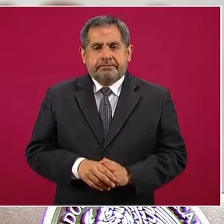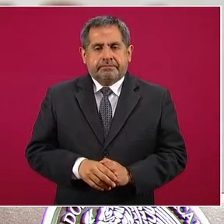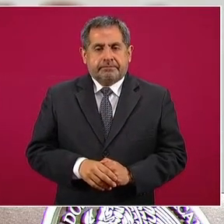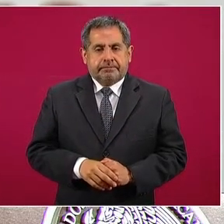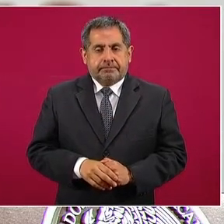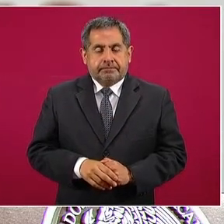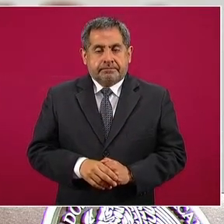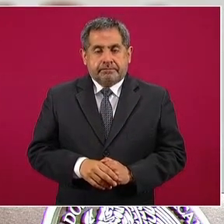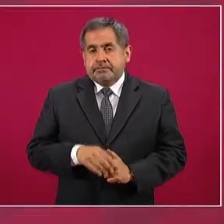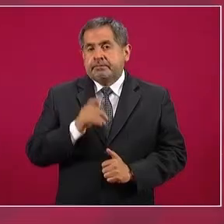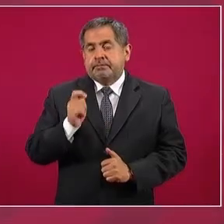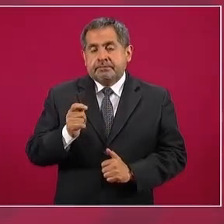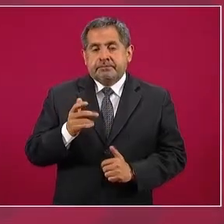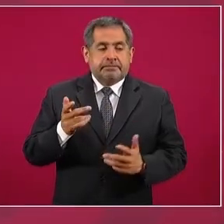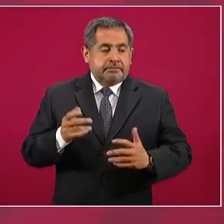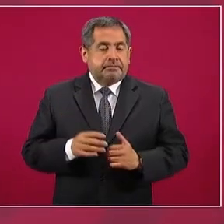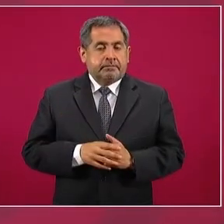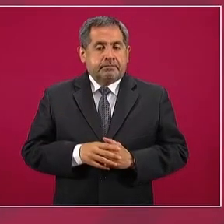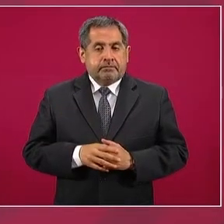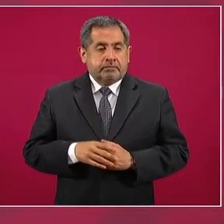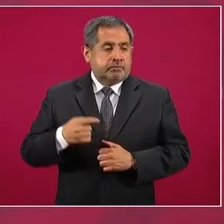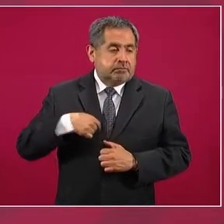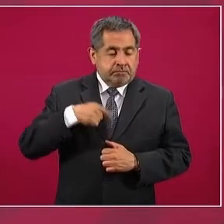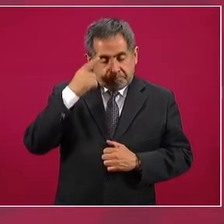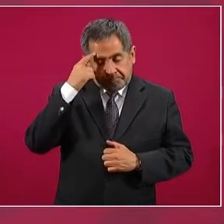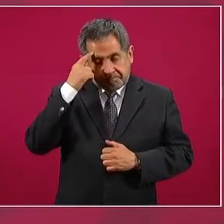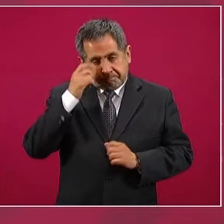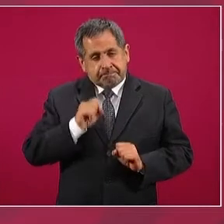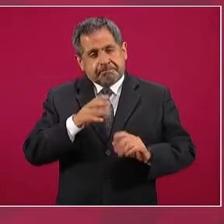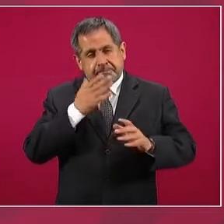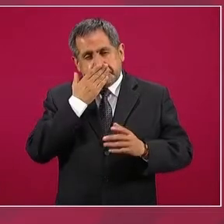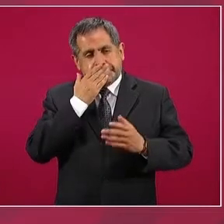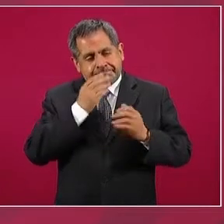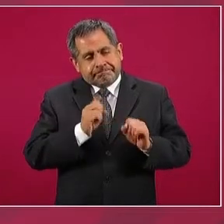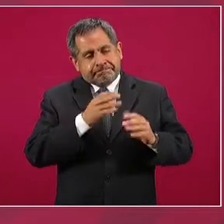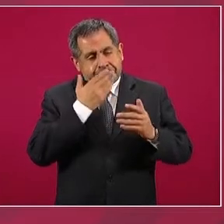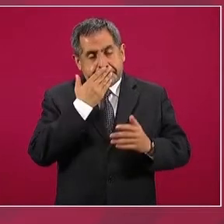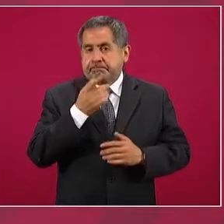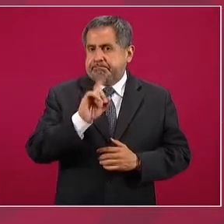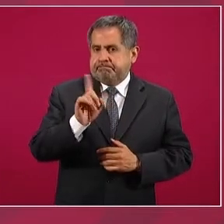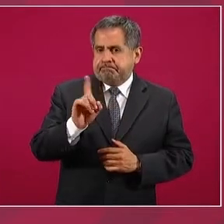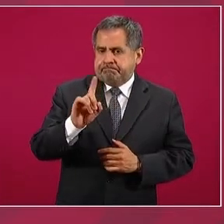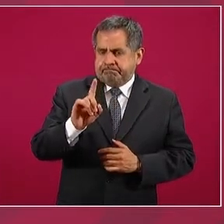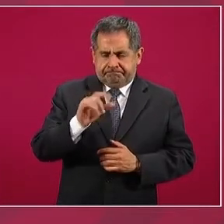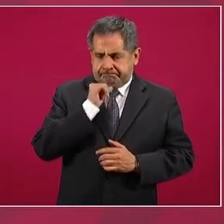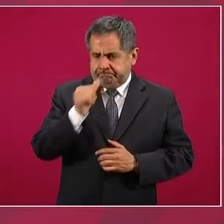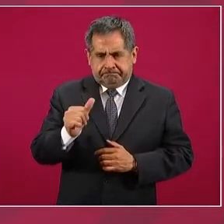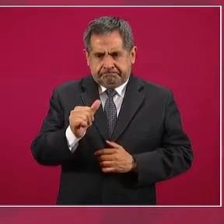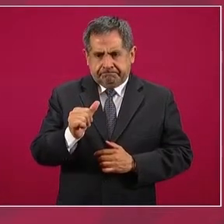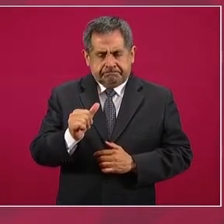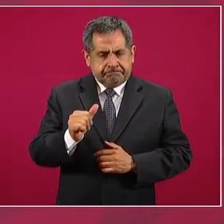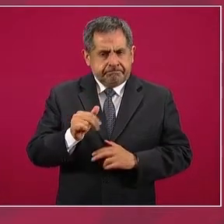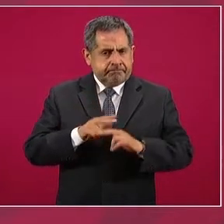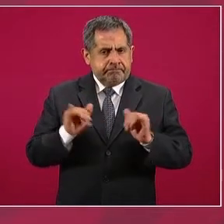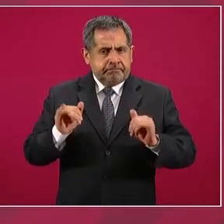y no permitir por nada la corrupción. Y quienes